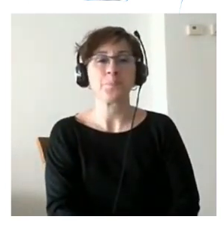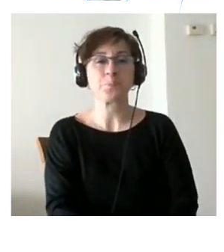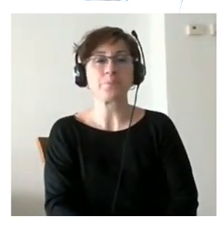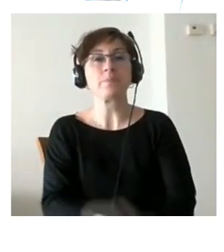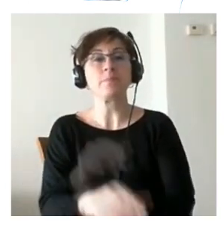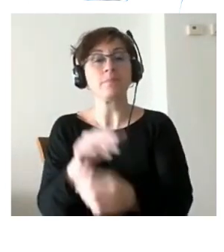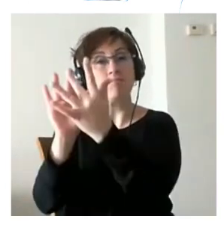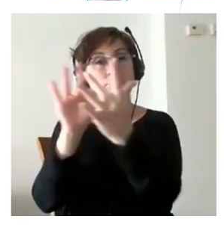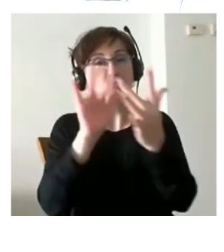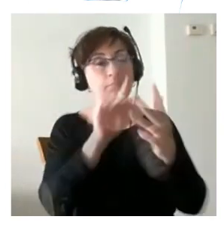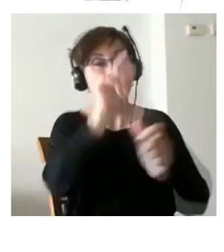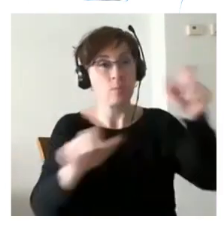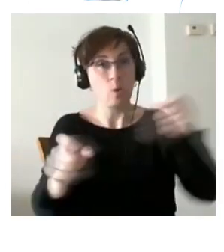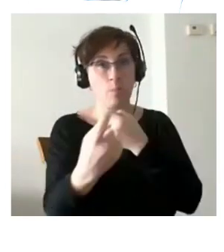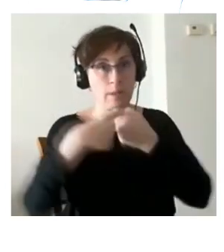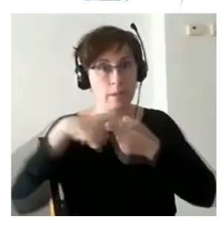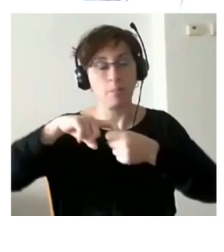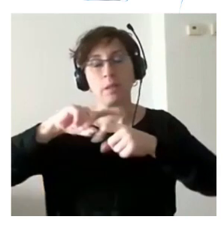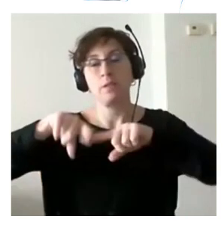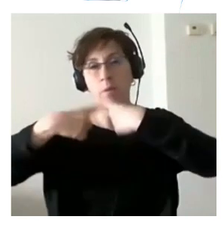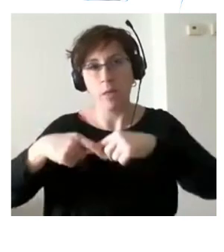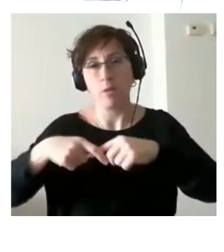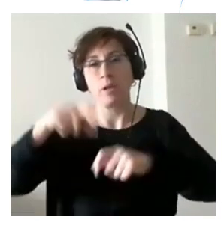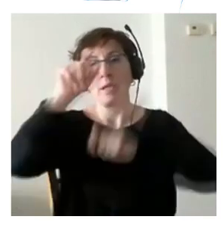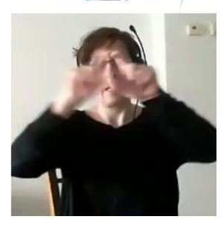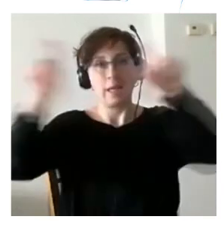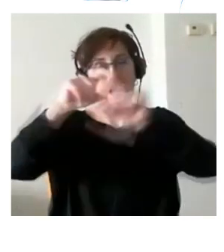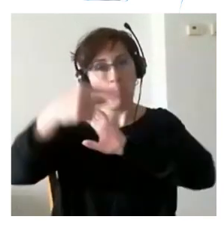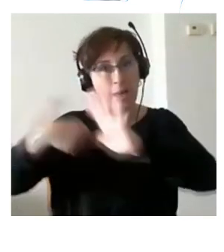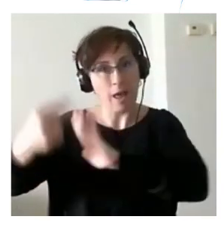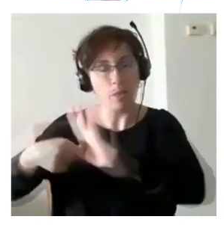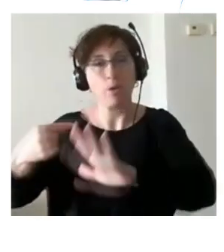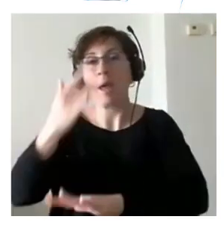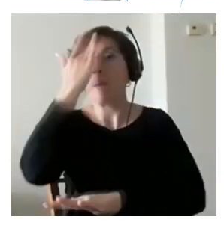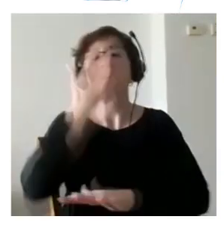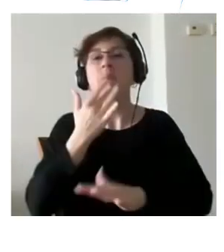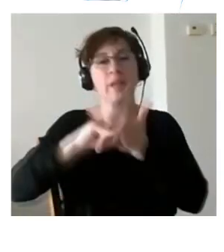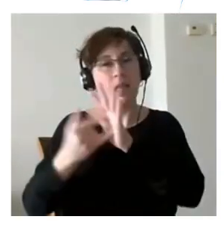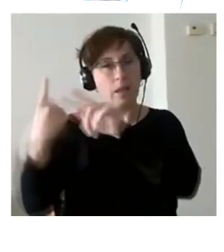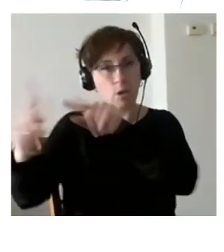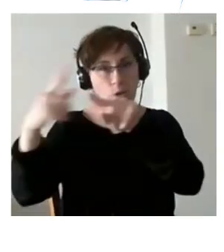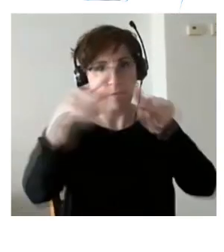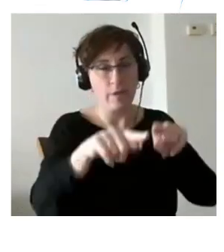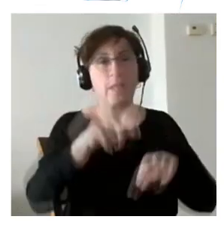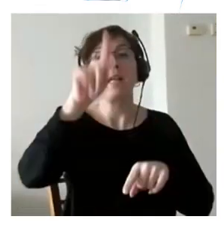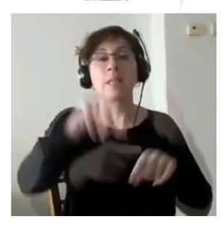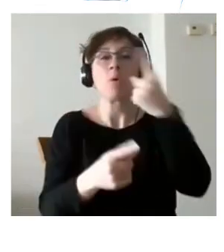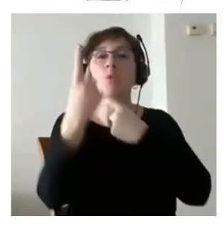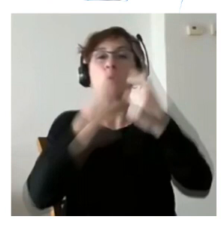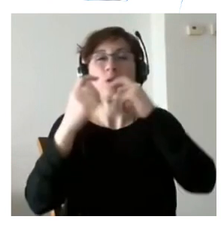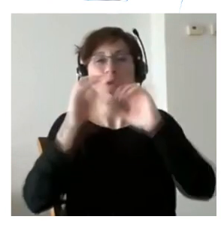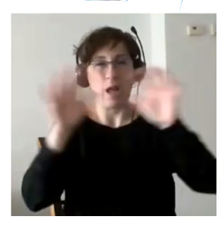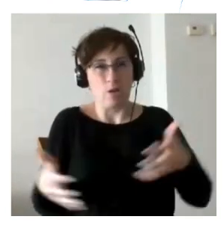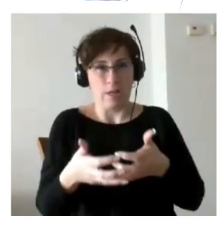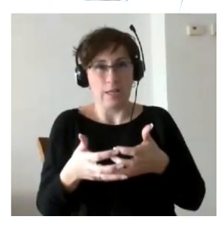participantes con familiares con empleadoras con diversos perfiles técnicos y también un cuestionario en línea que se lanzó sobre todo